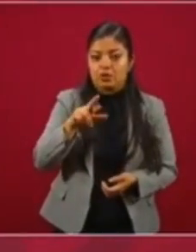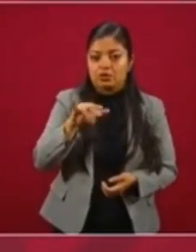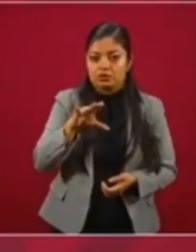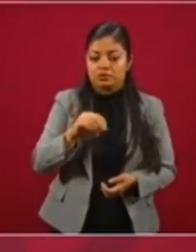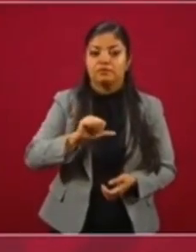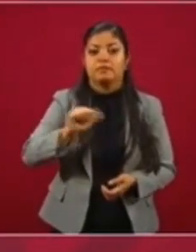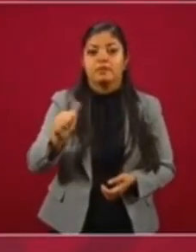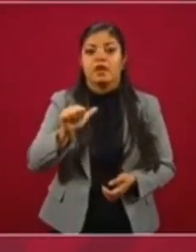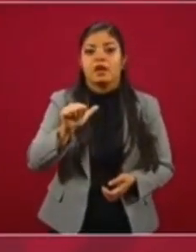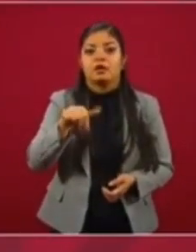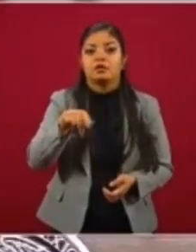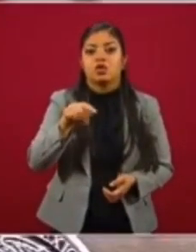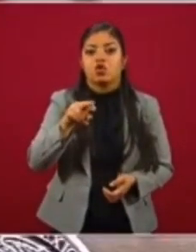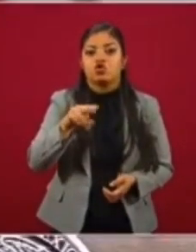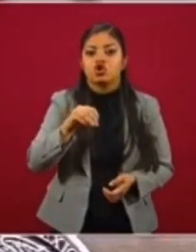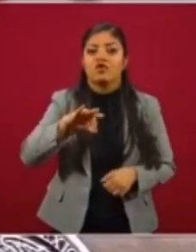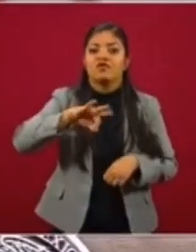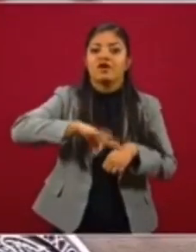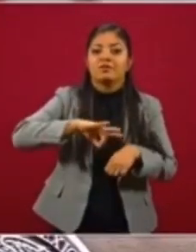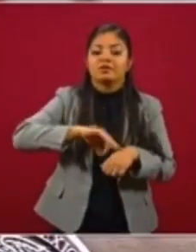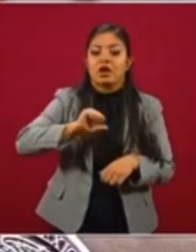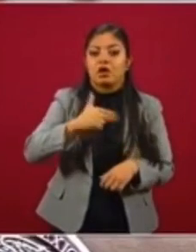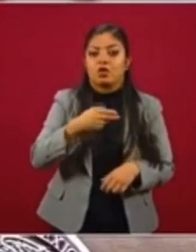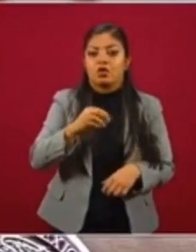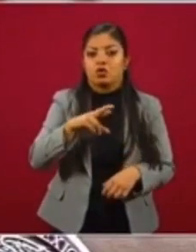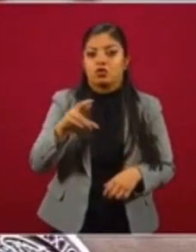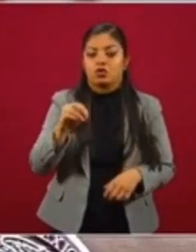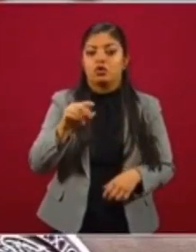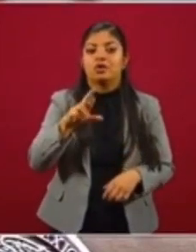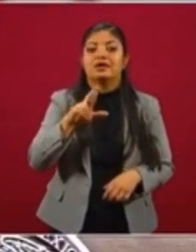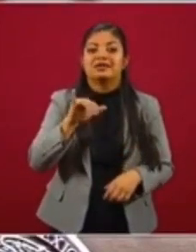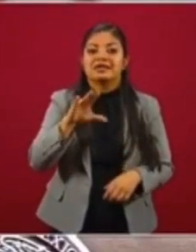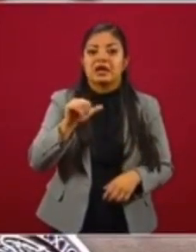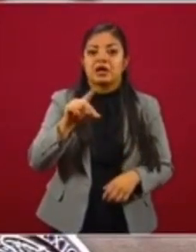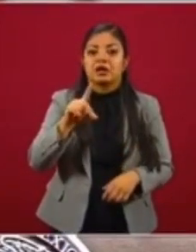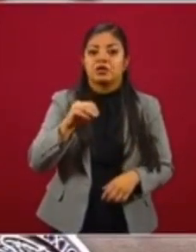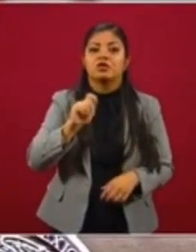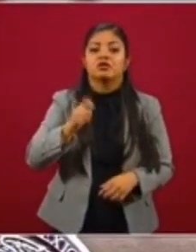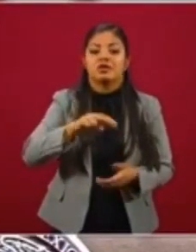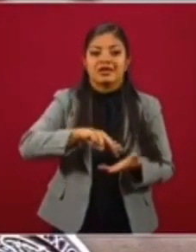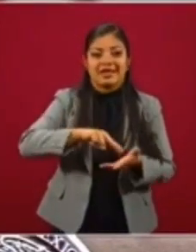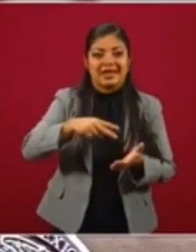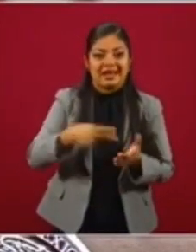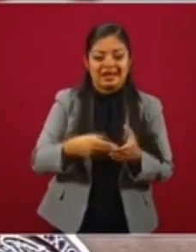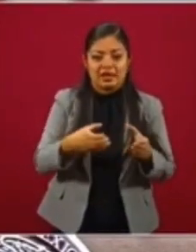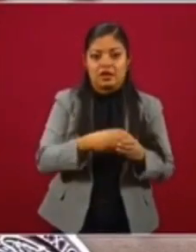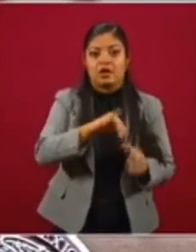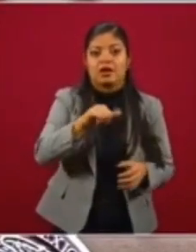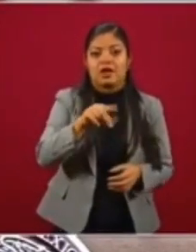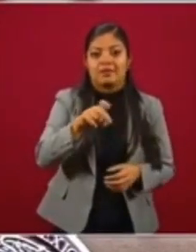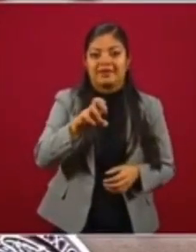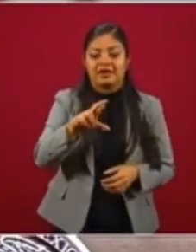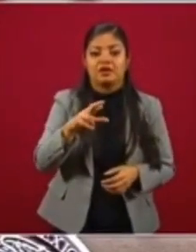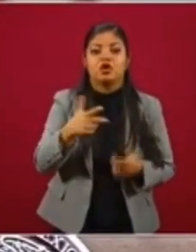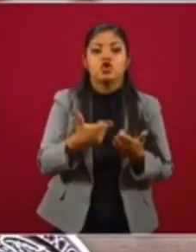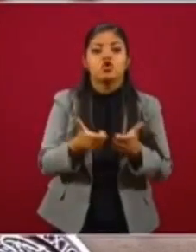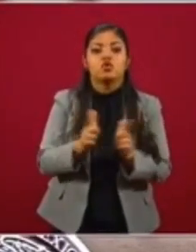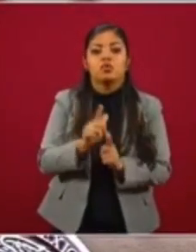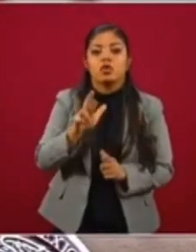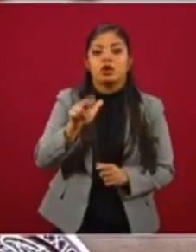Leonardo Castañón, de Farmacias del Ahorro, Ricardo Dagdú Calif, de Dagdú Ingenieros, Javier Pérez de Anda, Grupo Radiorama,